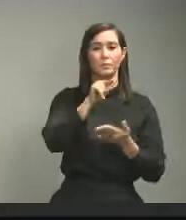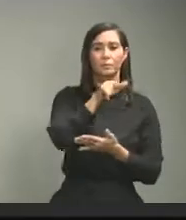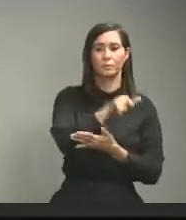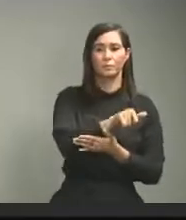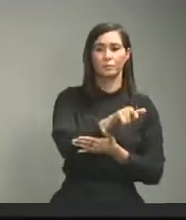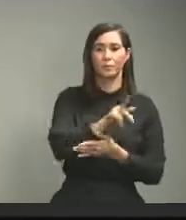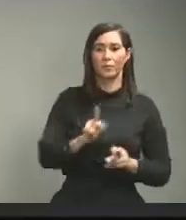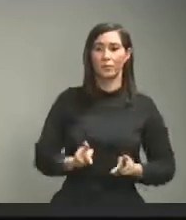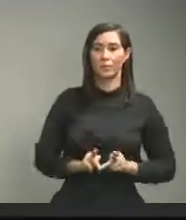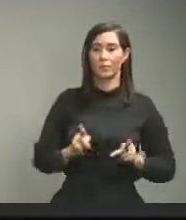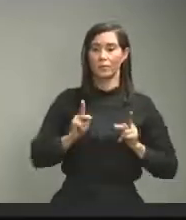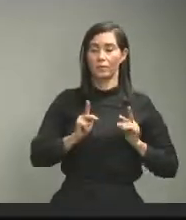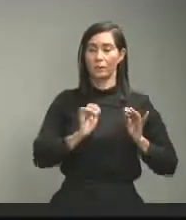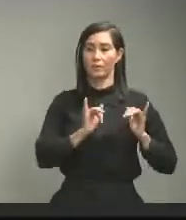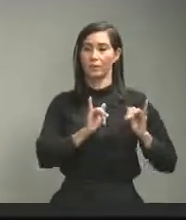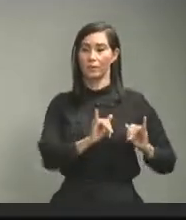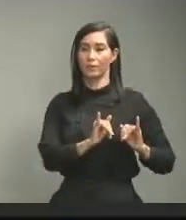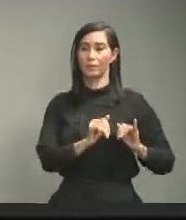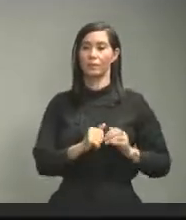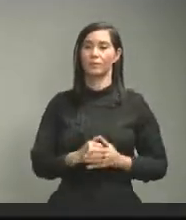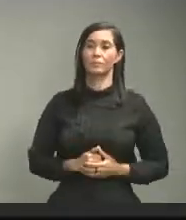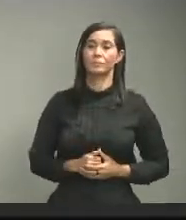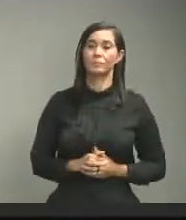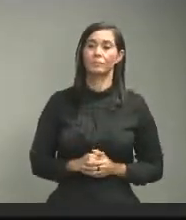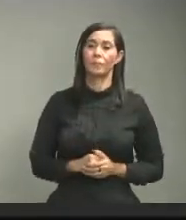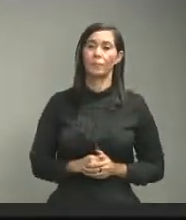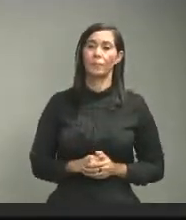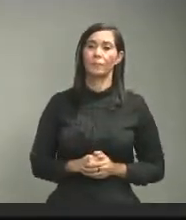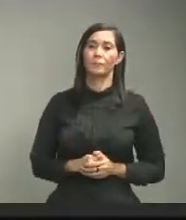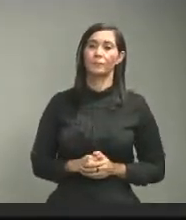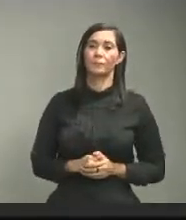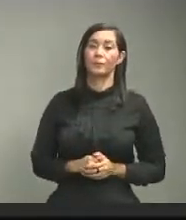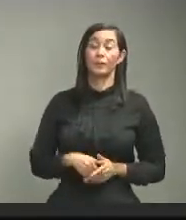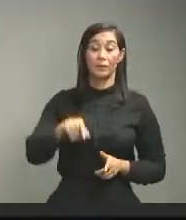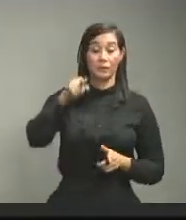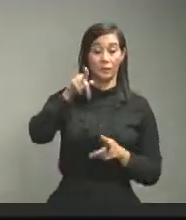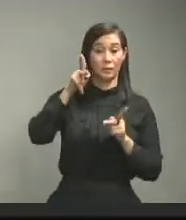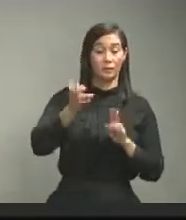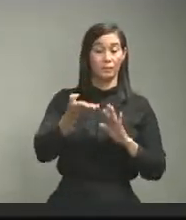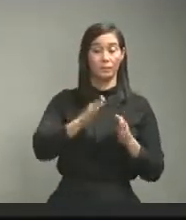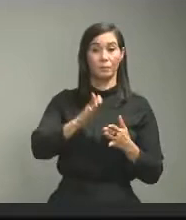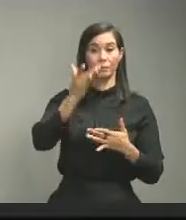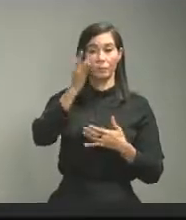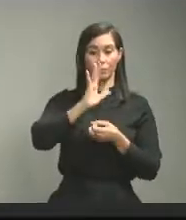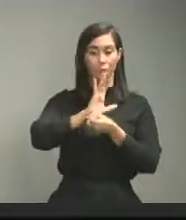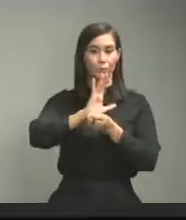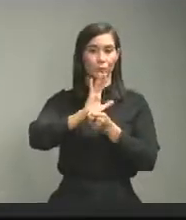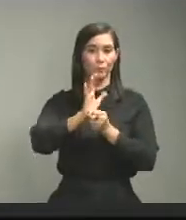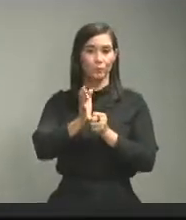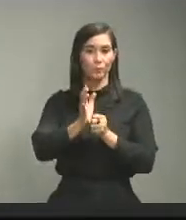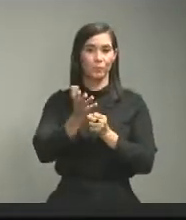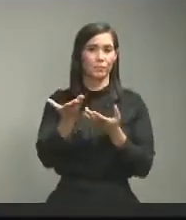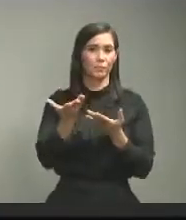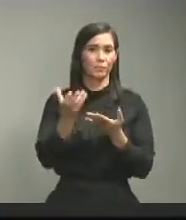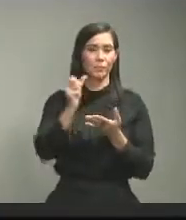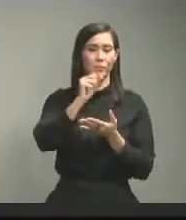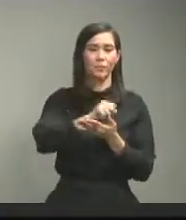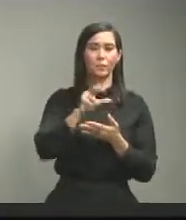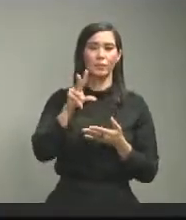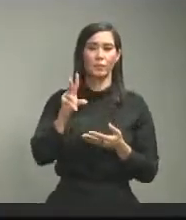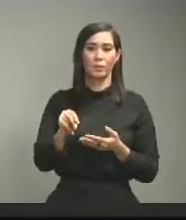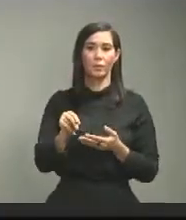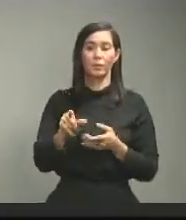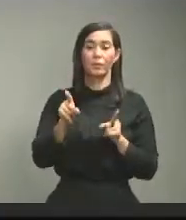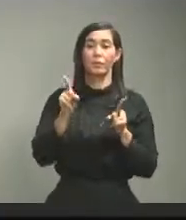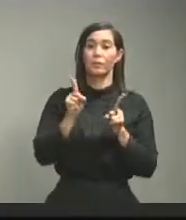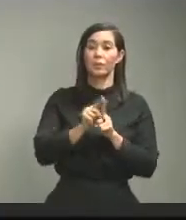en la provincia de Peravia a causa del coronavirus y lo segundo es que también hemos